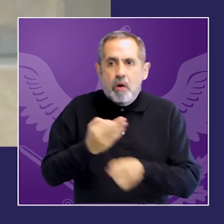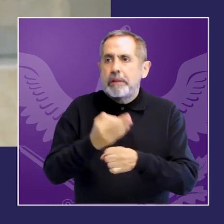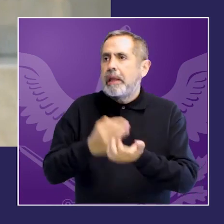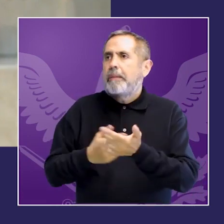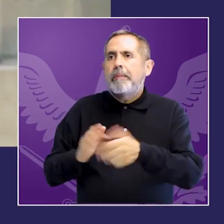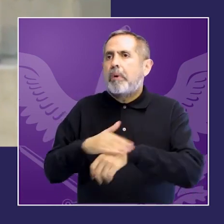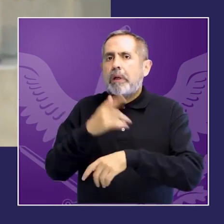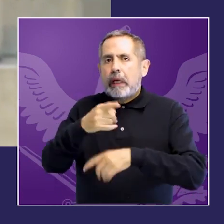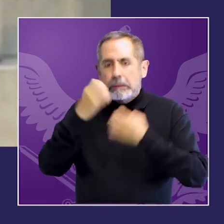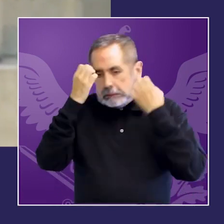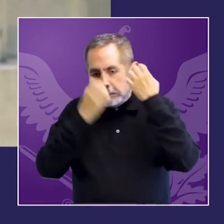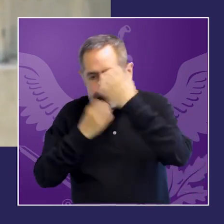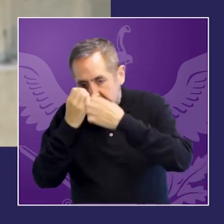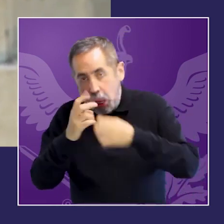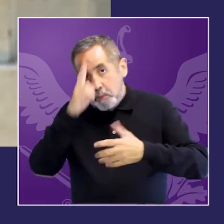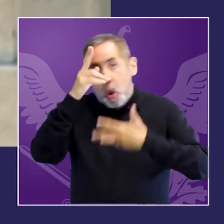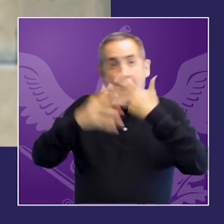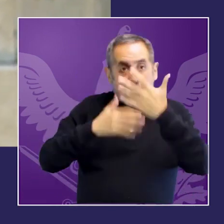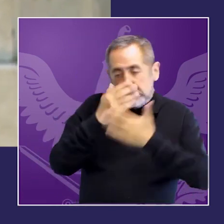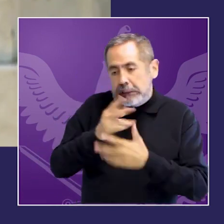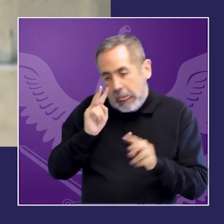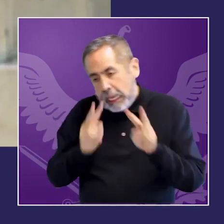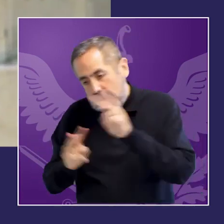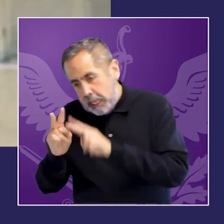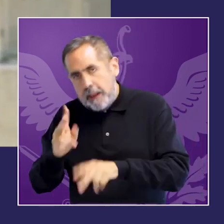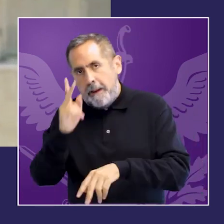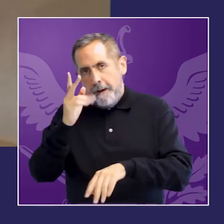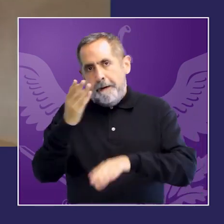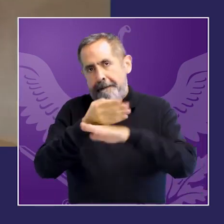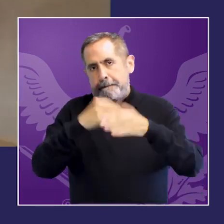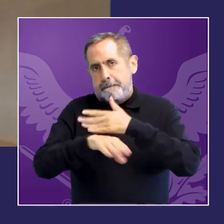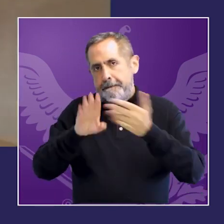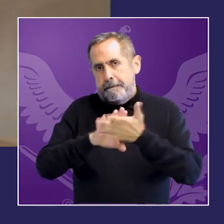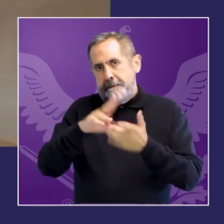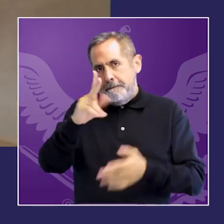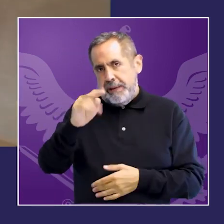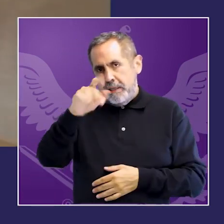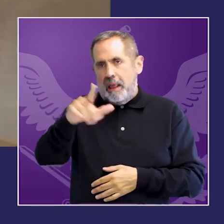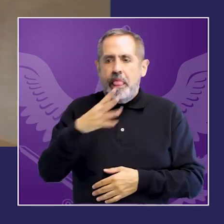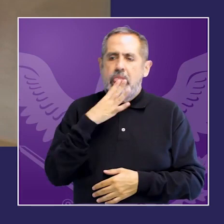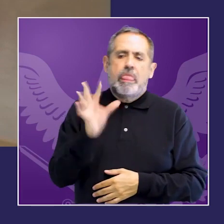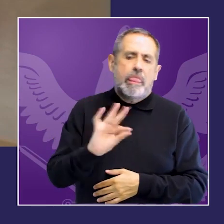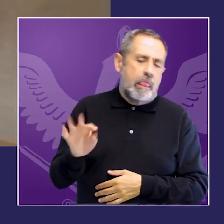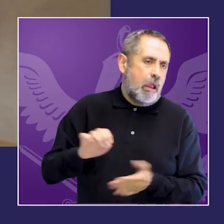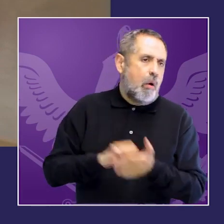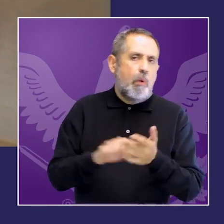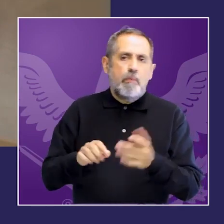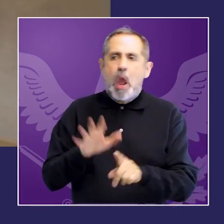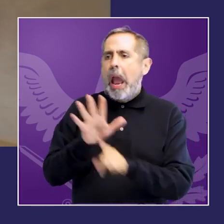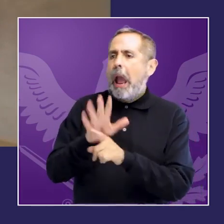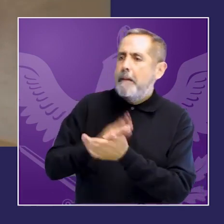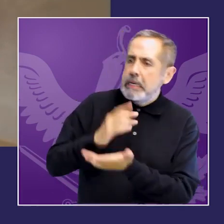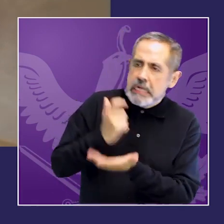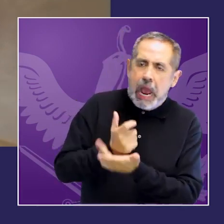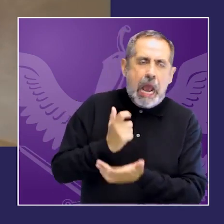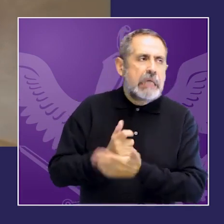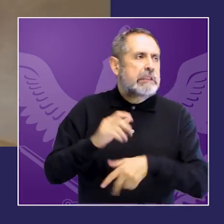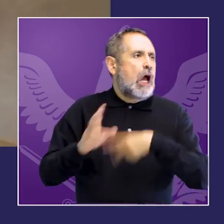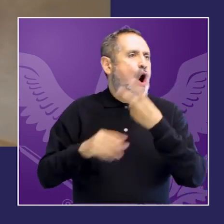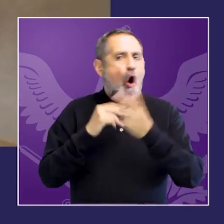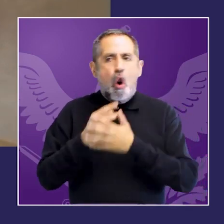a la hora de estos analizar hechos de violencia que llegan al fuero penal en delitos menores como ser